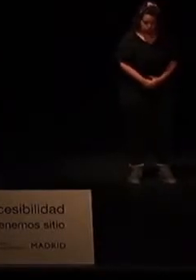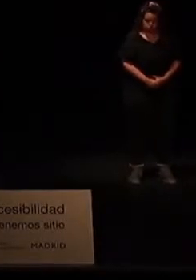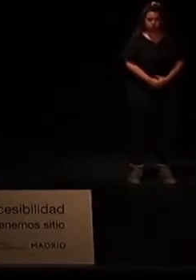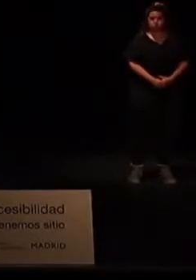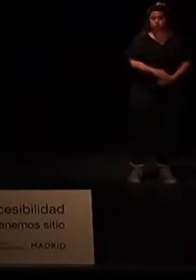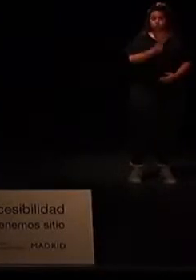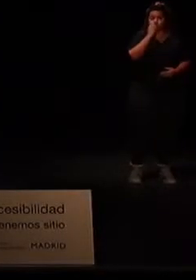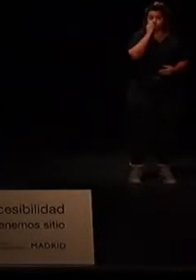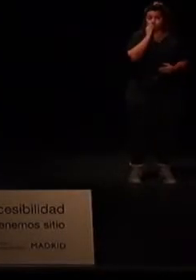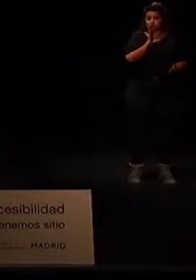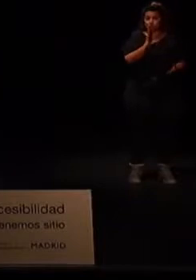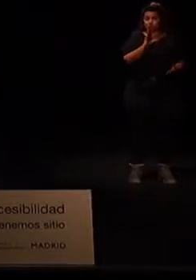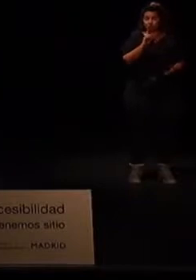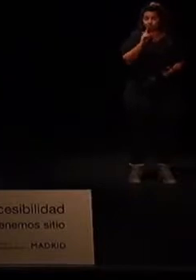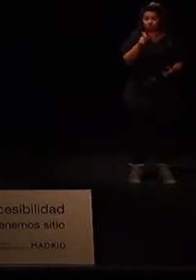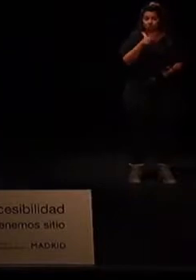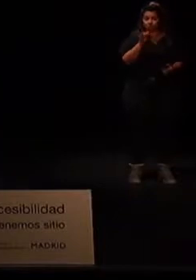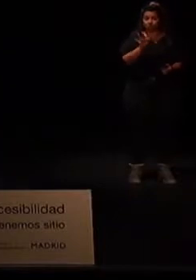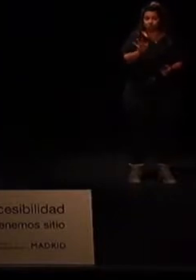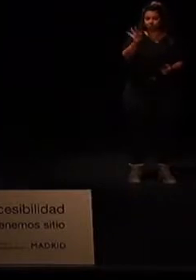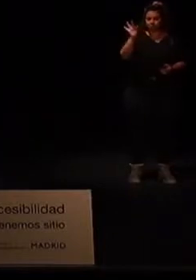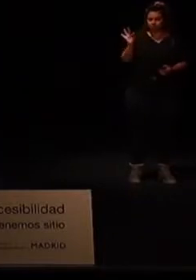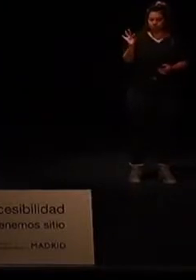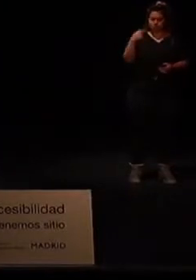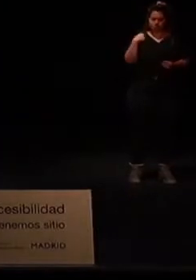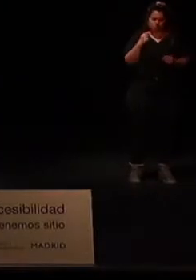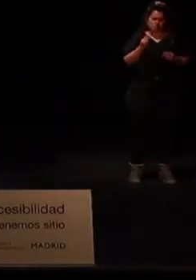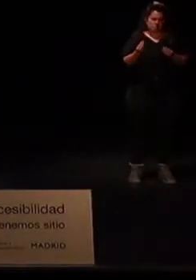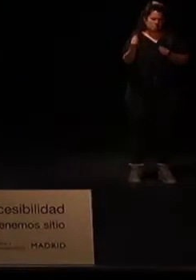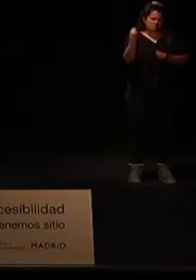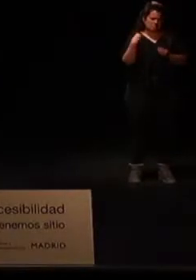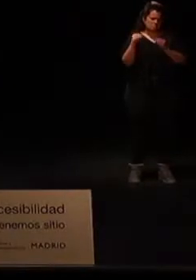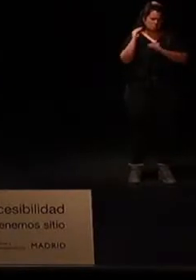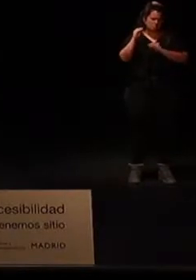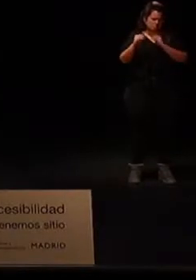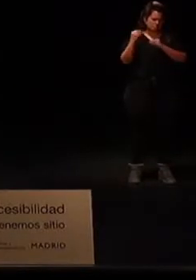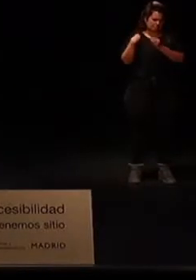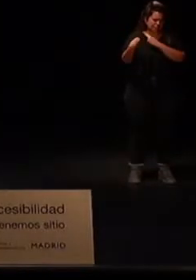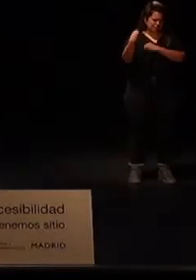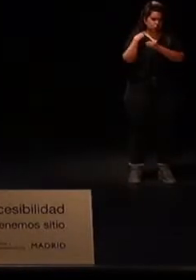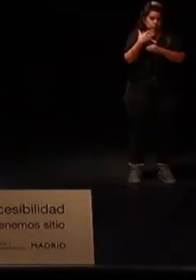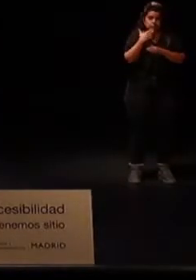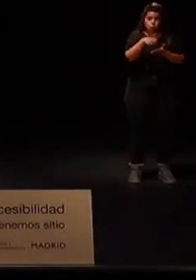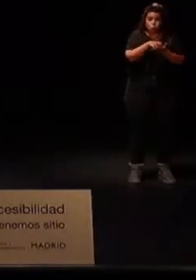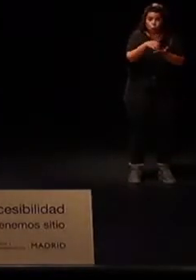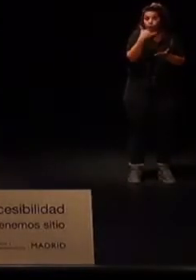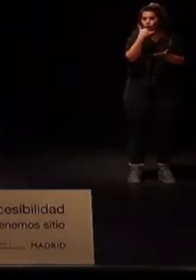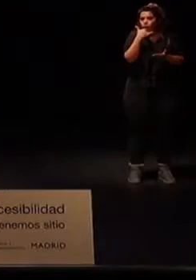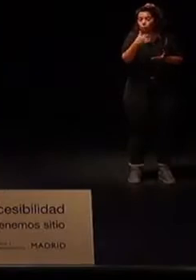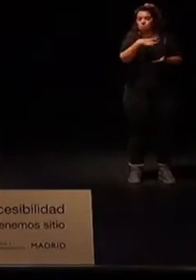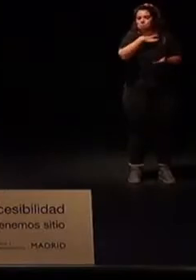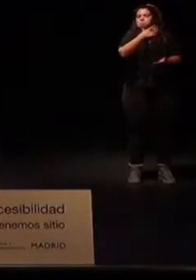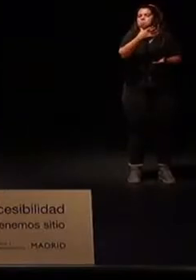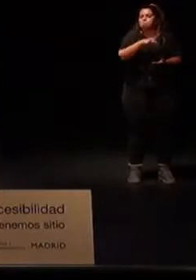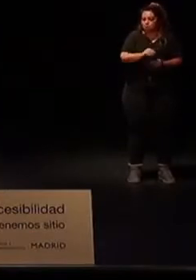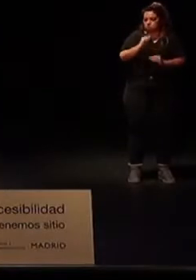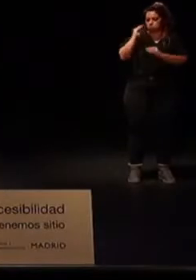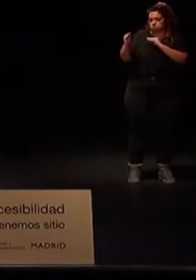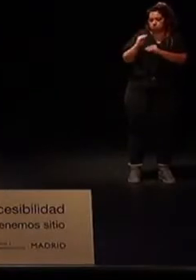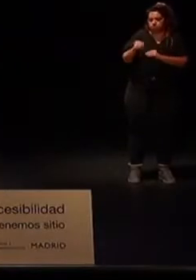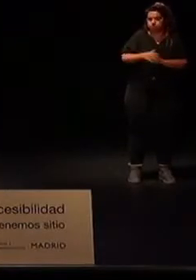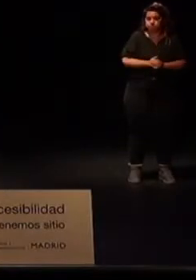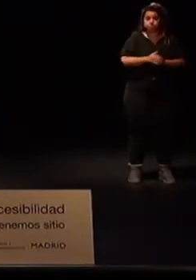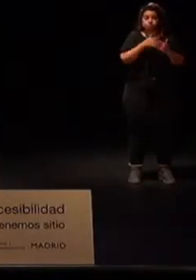Bueno, luego daremos paso al turno de preguntas y si tienen, gracias Isabel, si tienen alguna duda, alguna pregunta, se la trasladaremos.